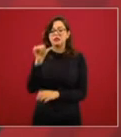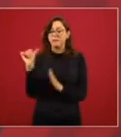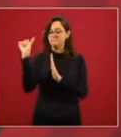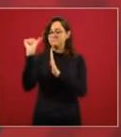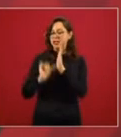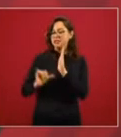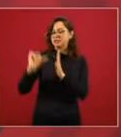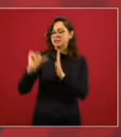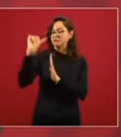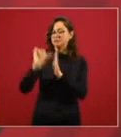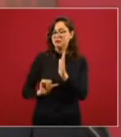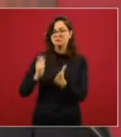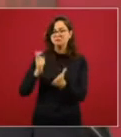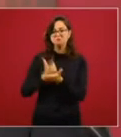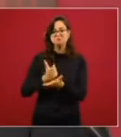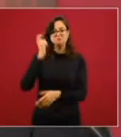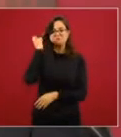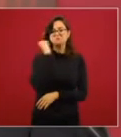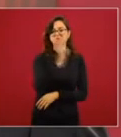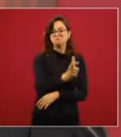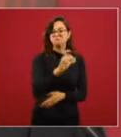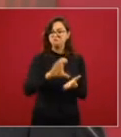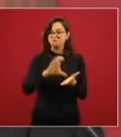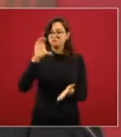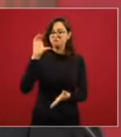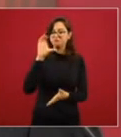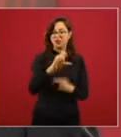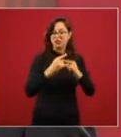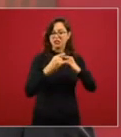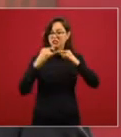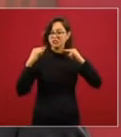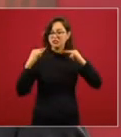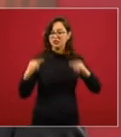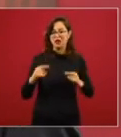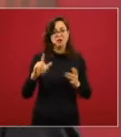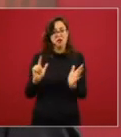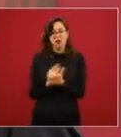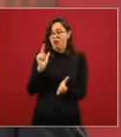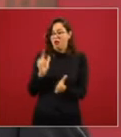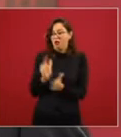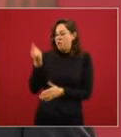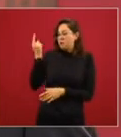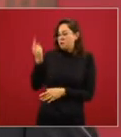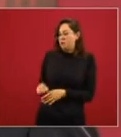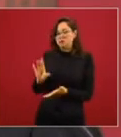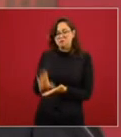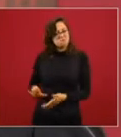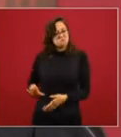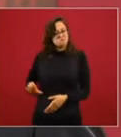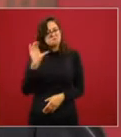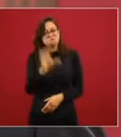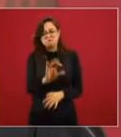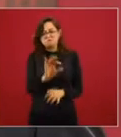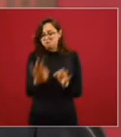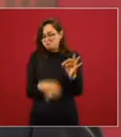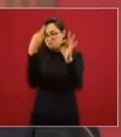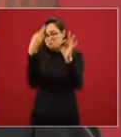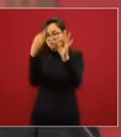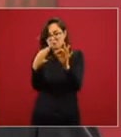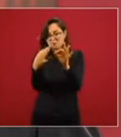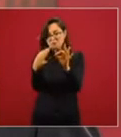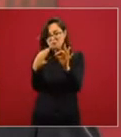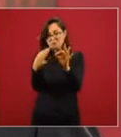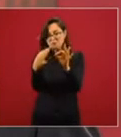mes su cheque de lo que por ley les corresponde y esas